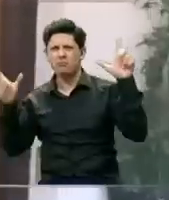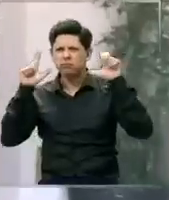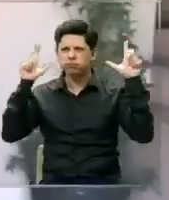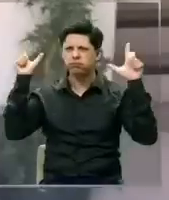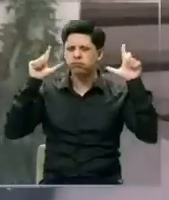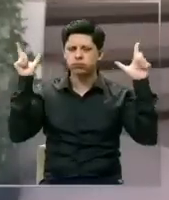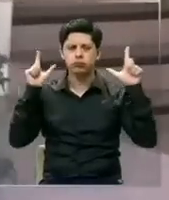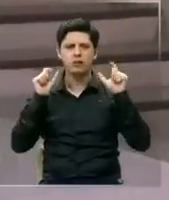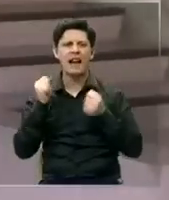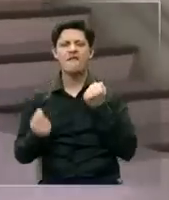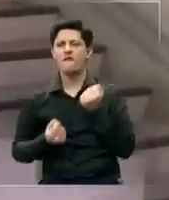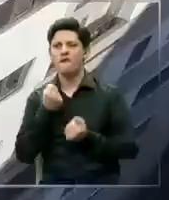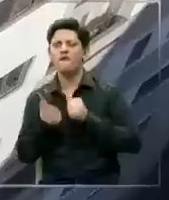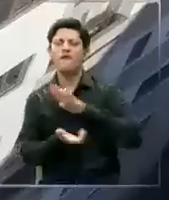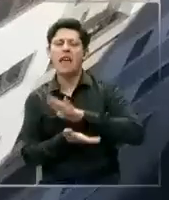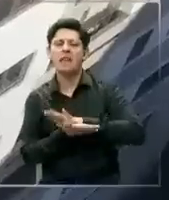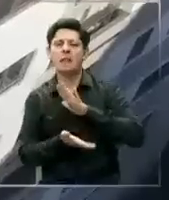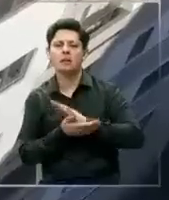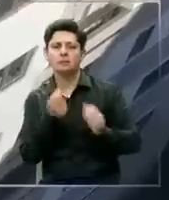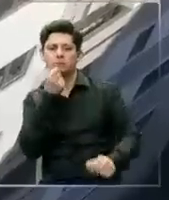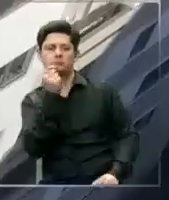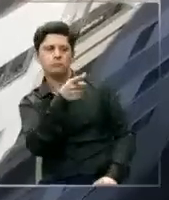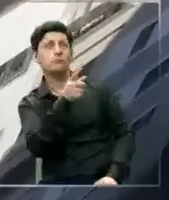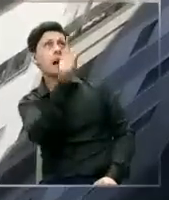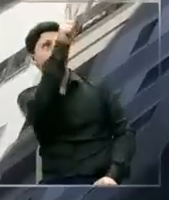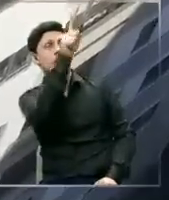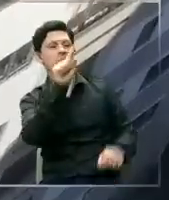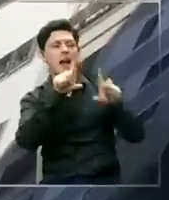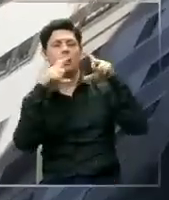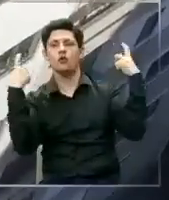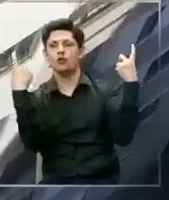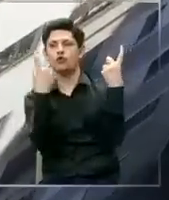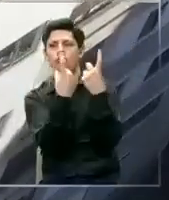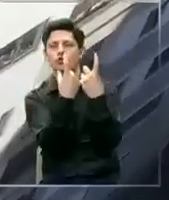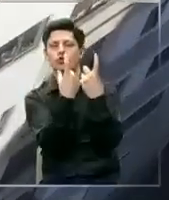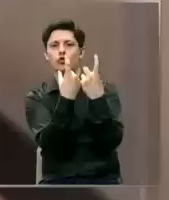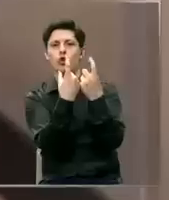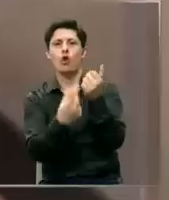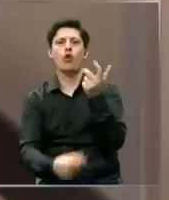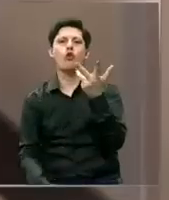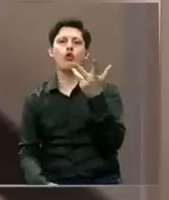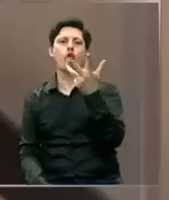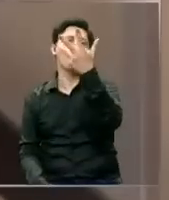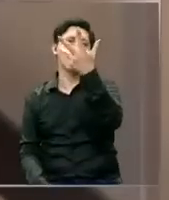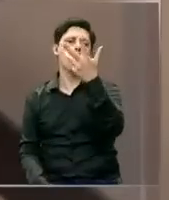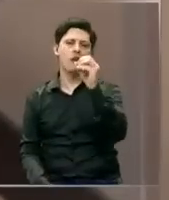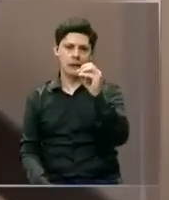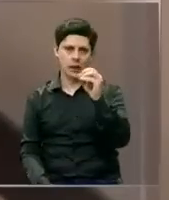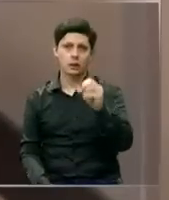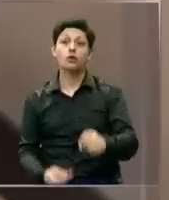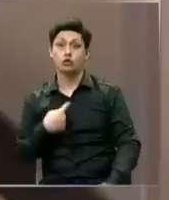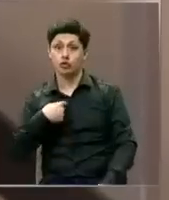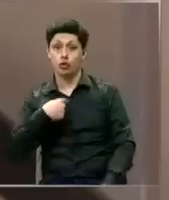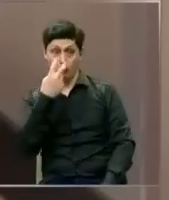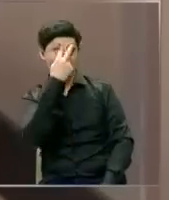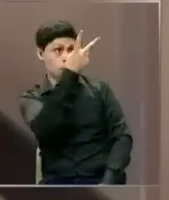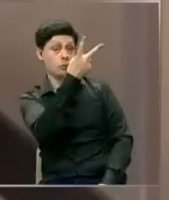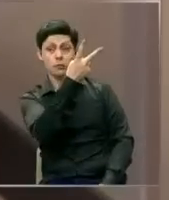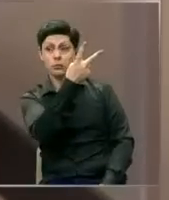y fiestas. Acusaciones que apuntan a la azotea sobre el departamento 90. Yo lo he visto. Es,